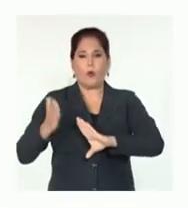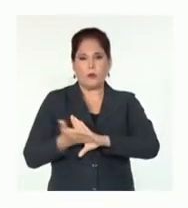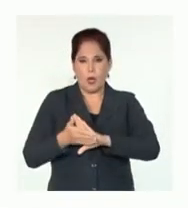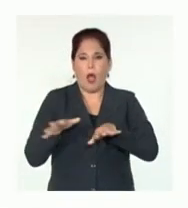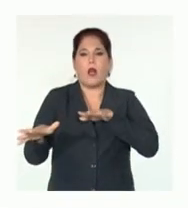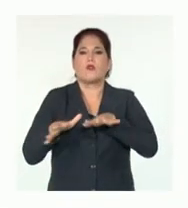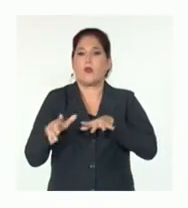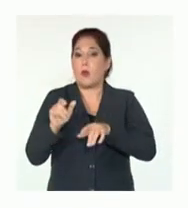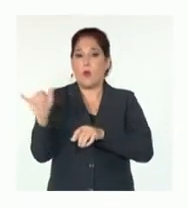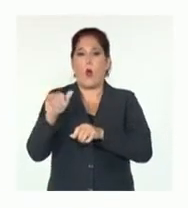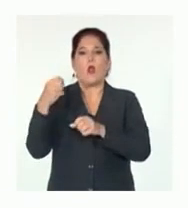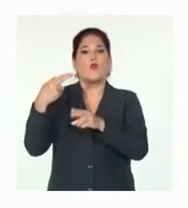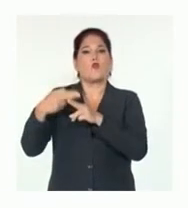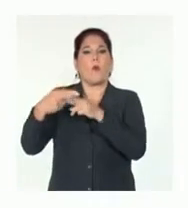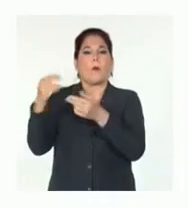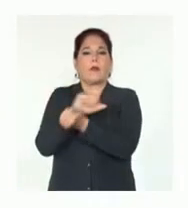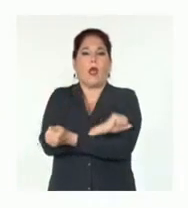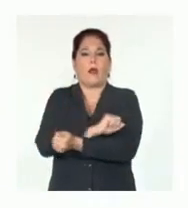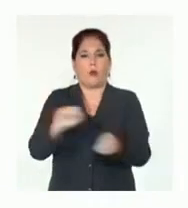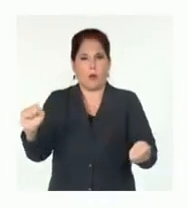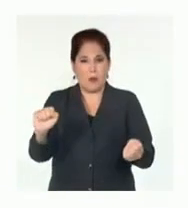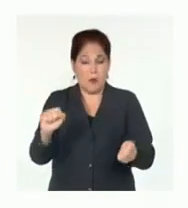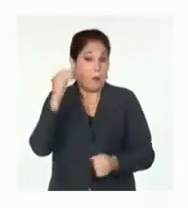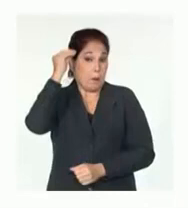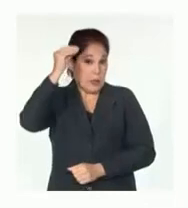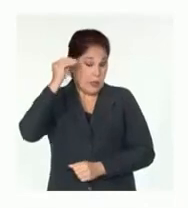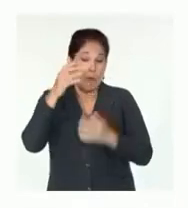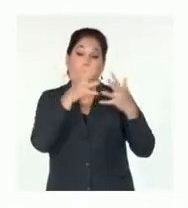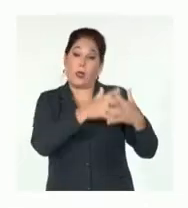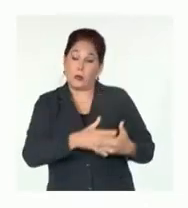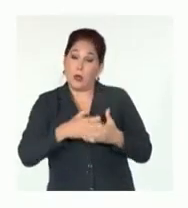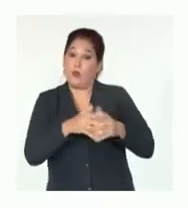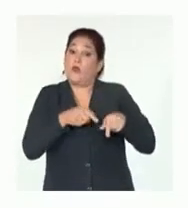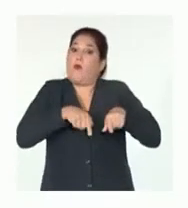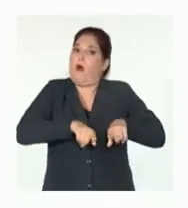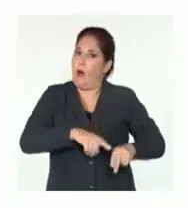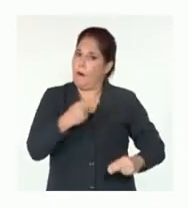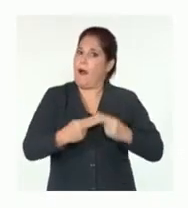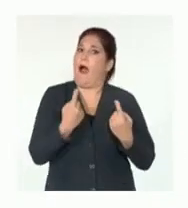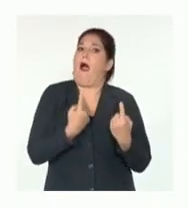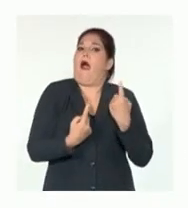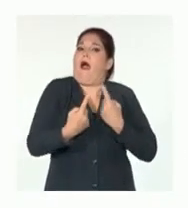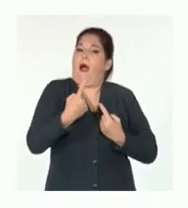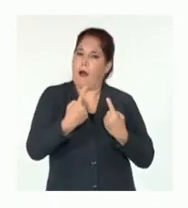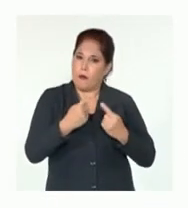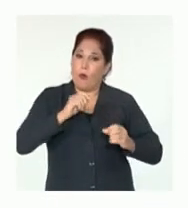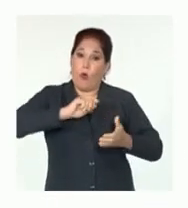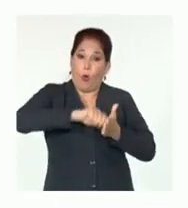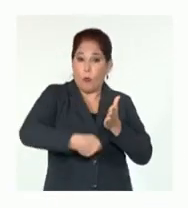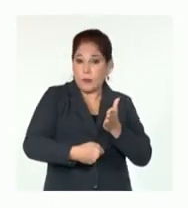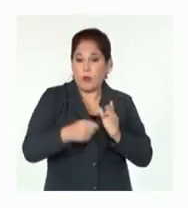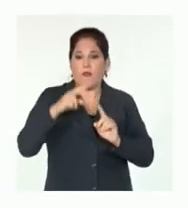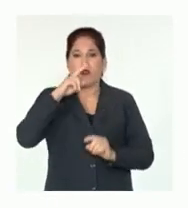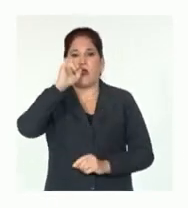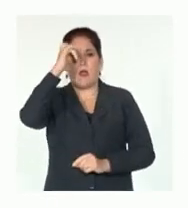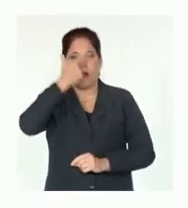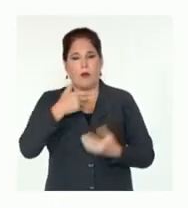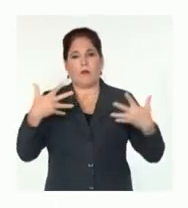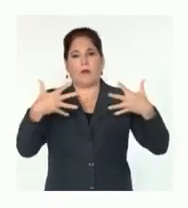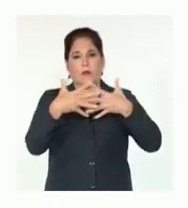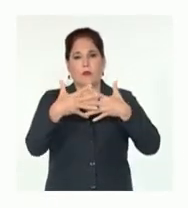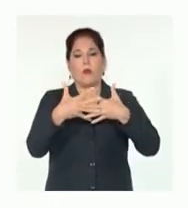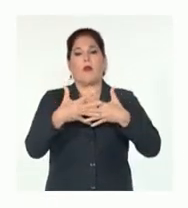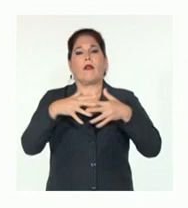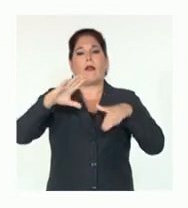terrorista y se espera que el gobierno de los Estados Unidos actúe en consonancia con la Convención de Viena sobre Relaciones Diplomáticas